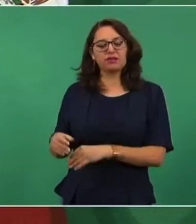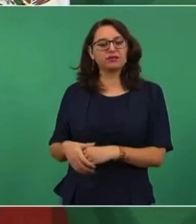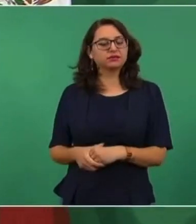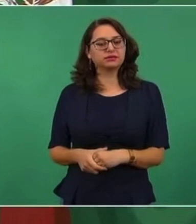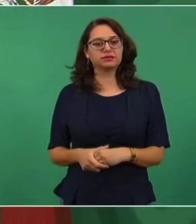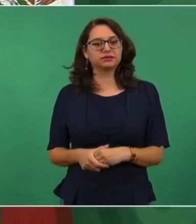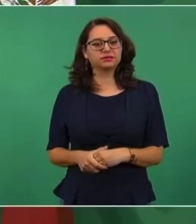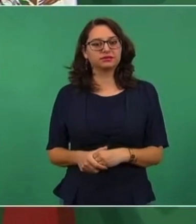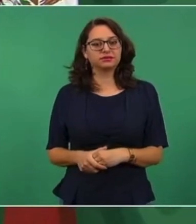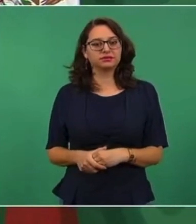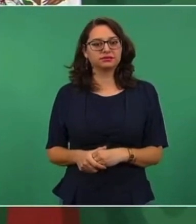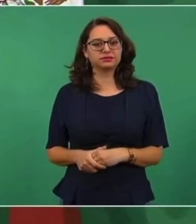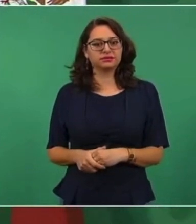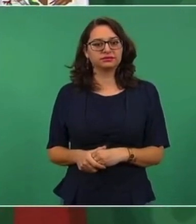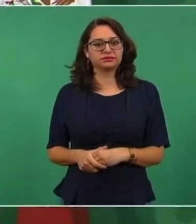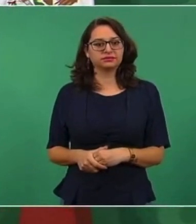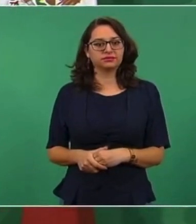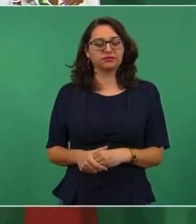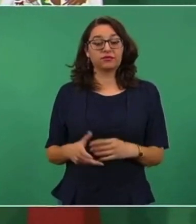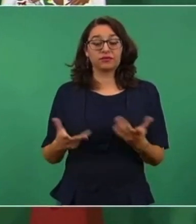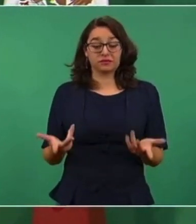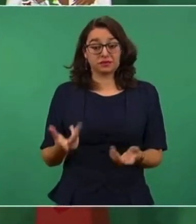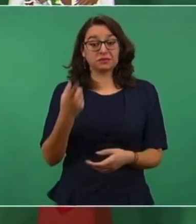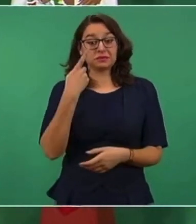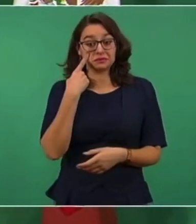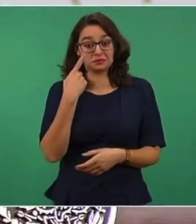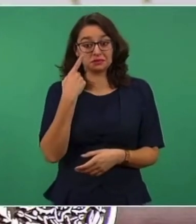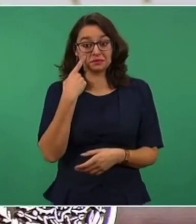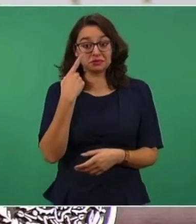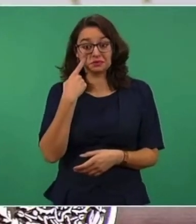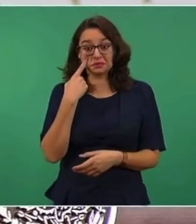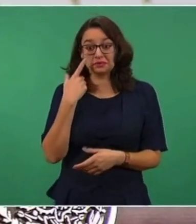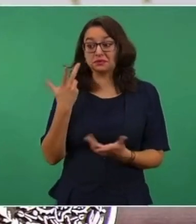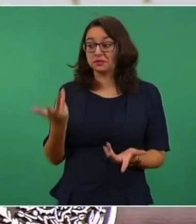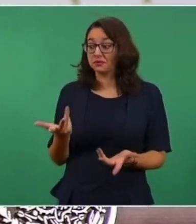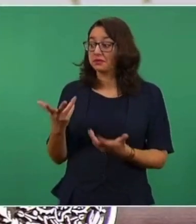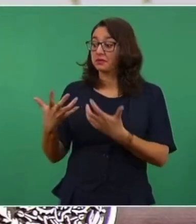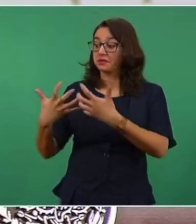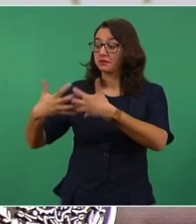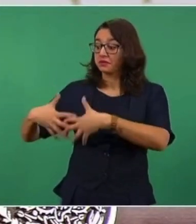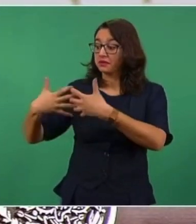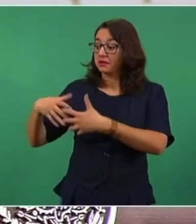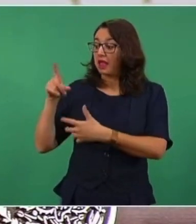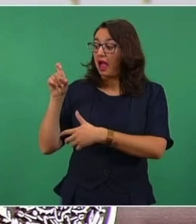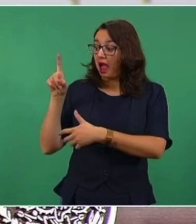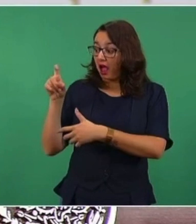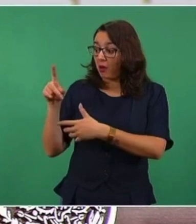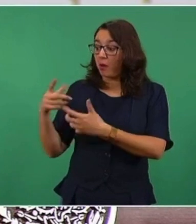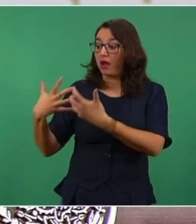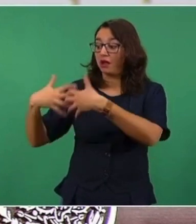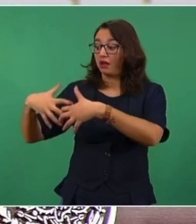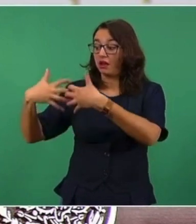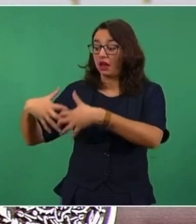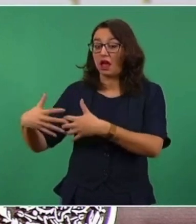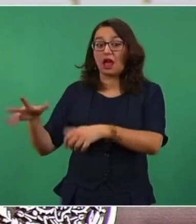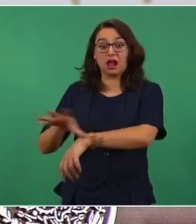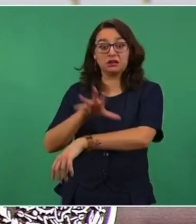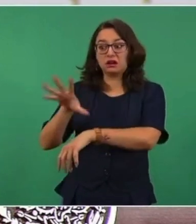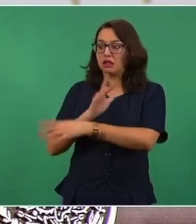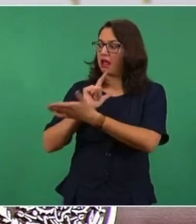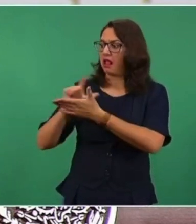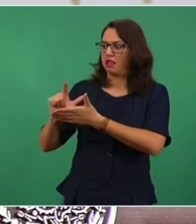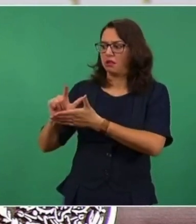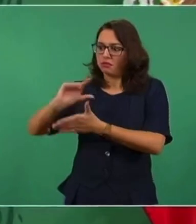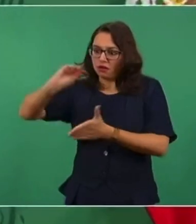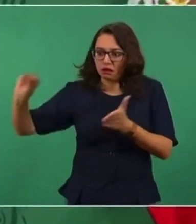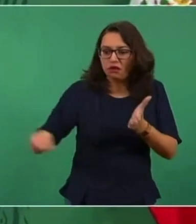no se contemplaron como energía limpia, imagínense